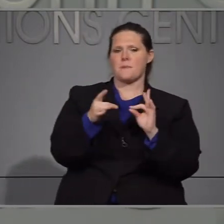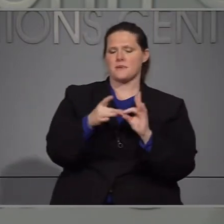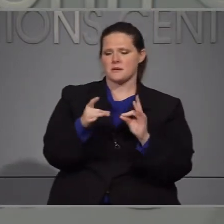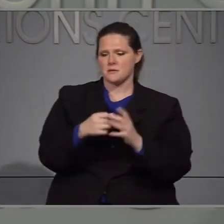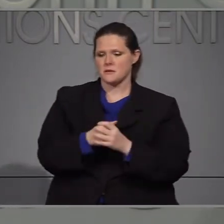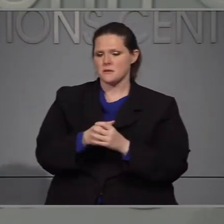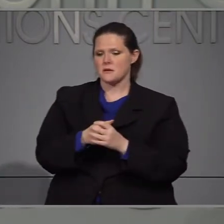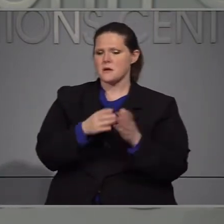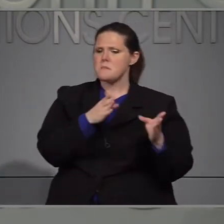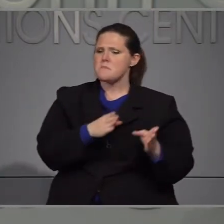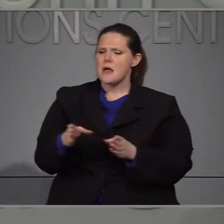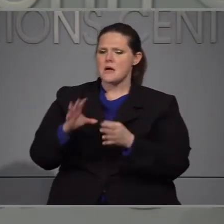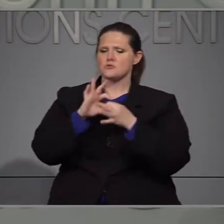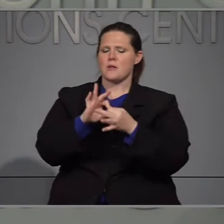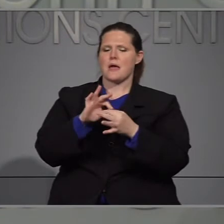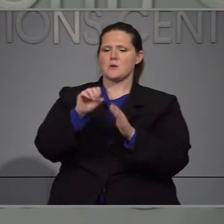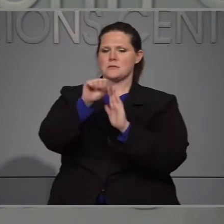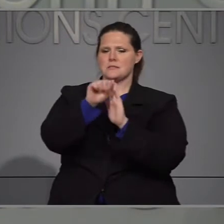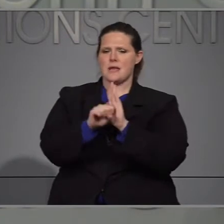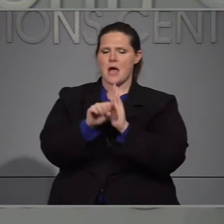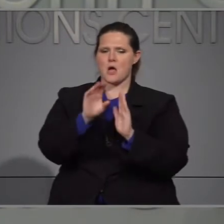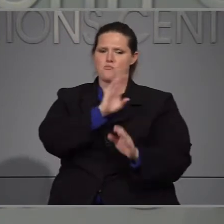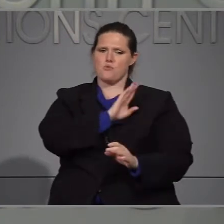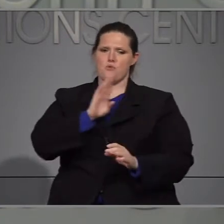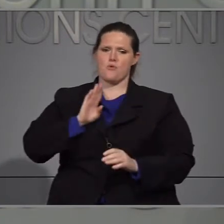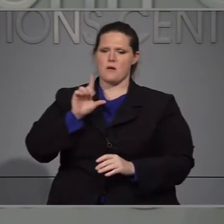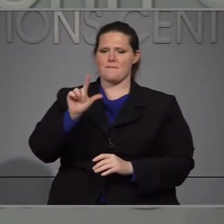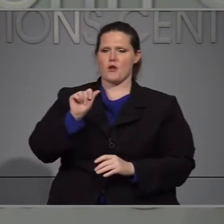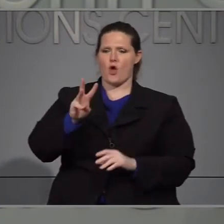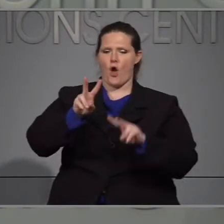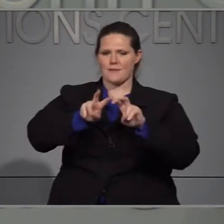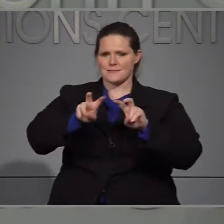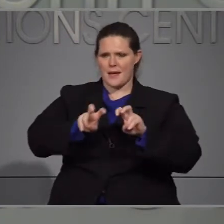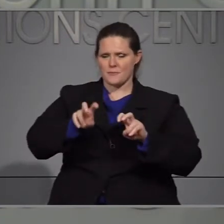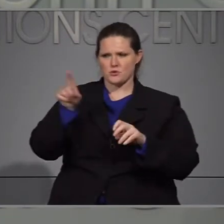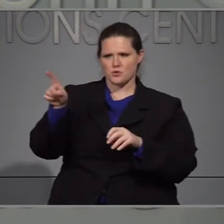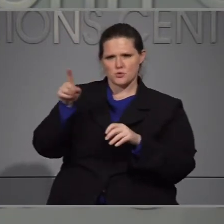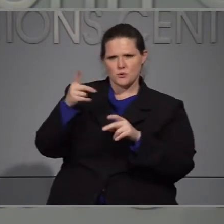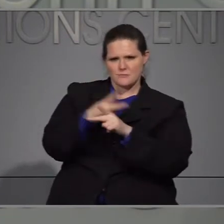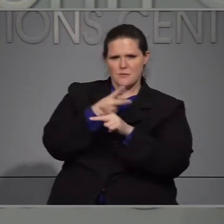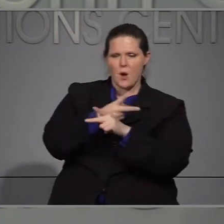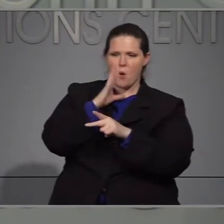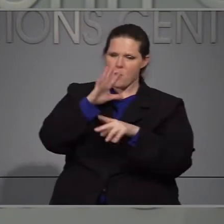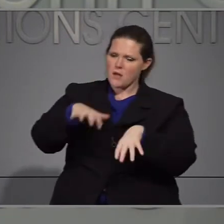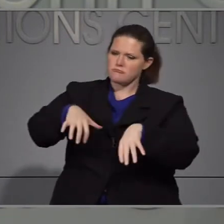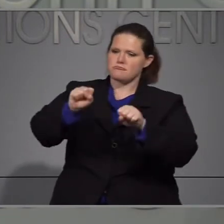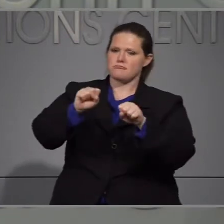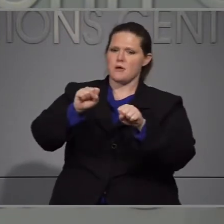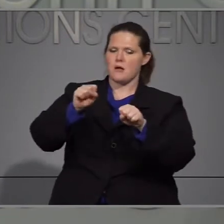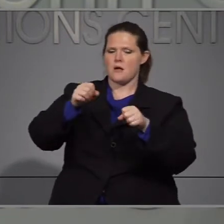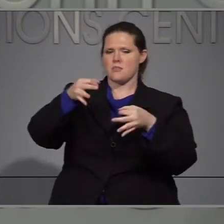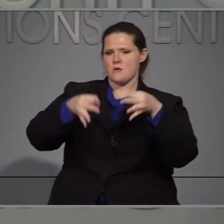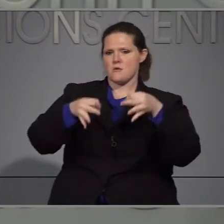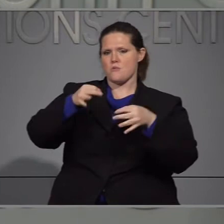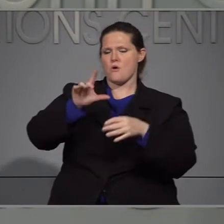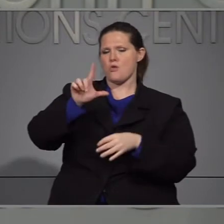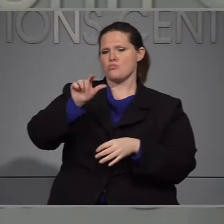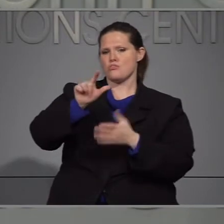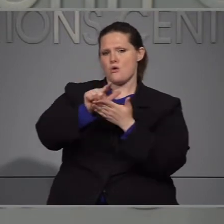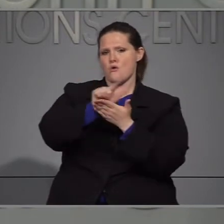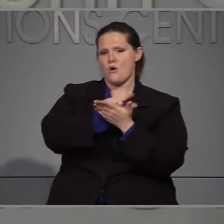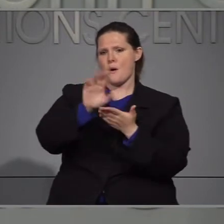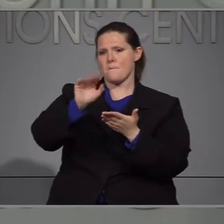relacionado con esto, muy vi dicho, amo muchas conversaciones. Con todas